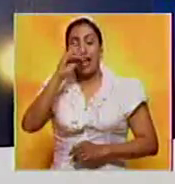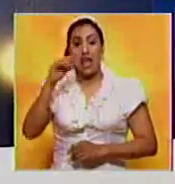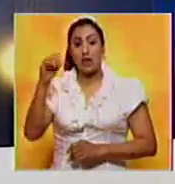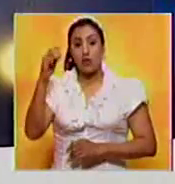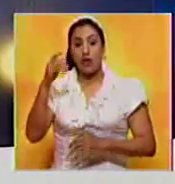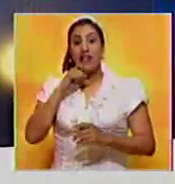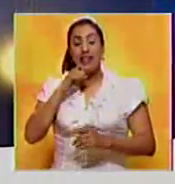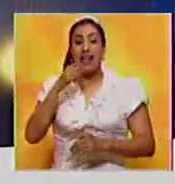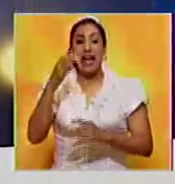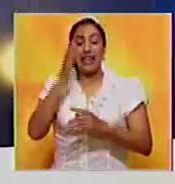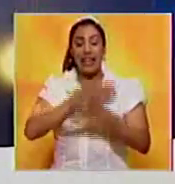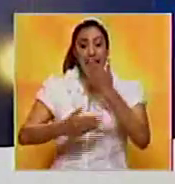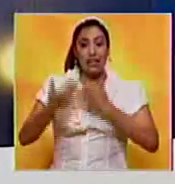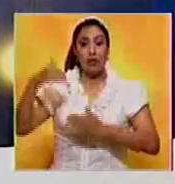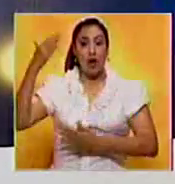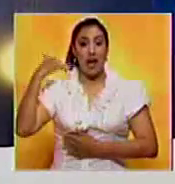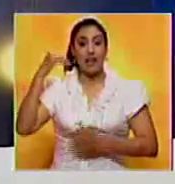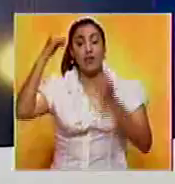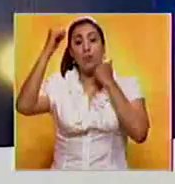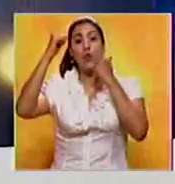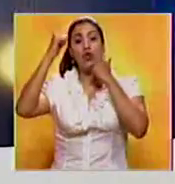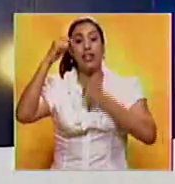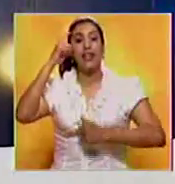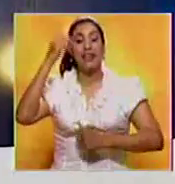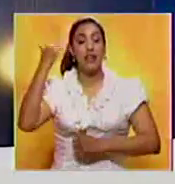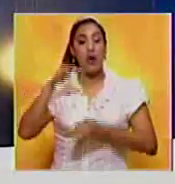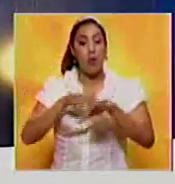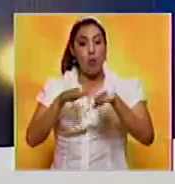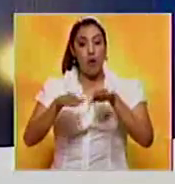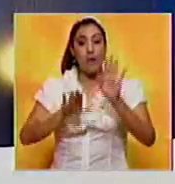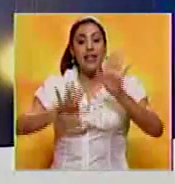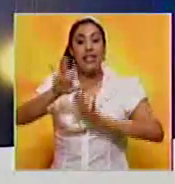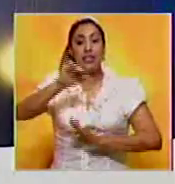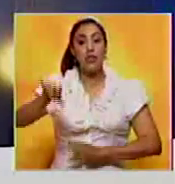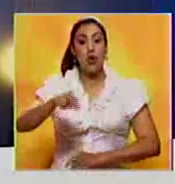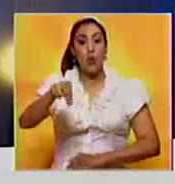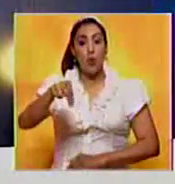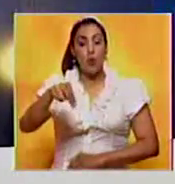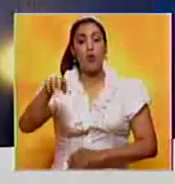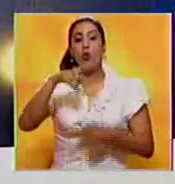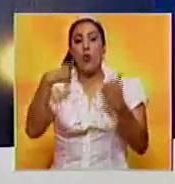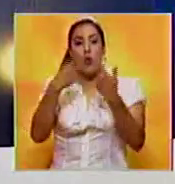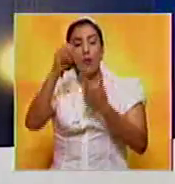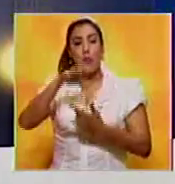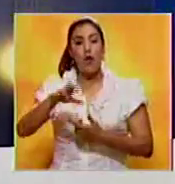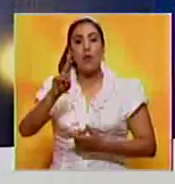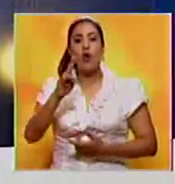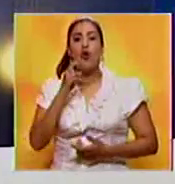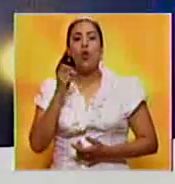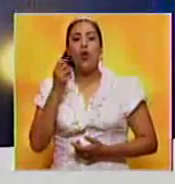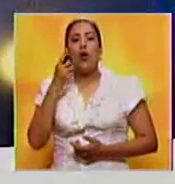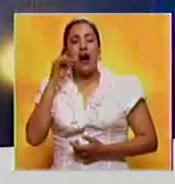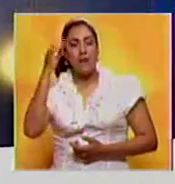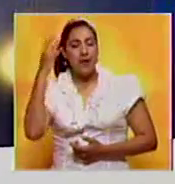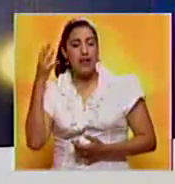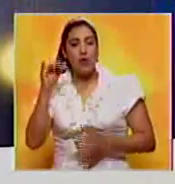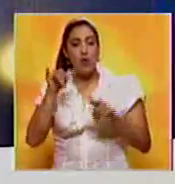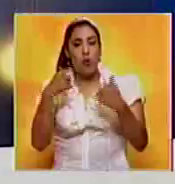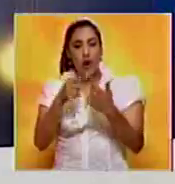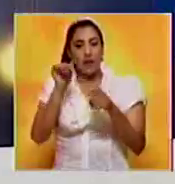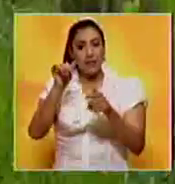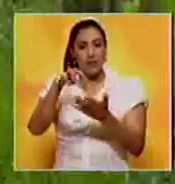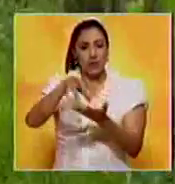años, quien resultó herido durante una manifestación ocurrida este jueves 15 de junio en la población de Rubio, municipio de Junín, de esa